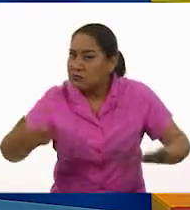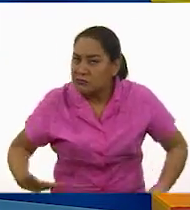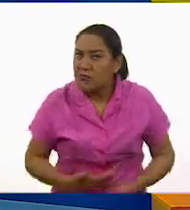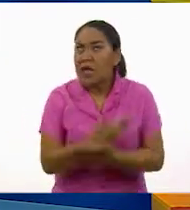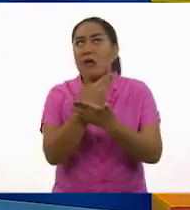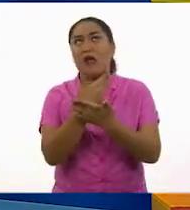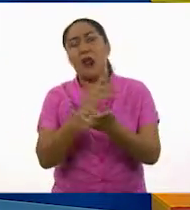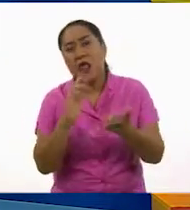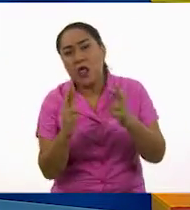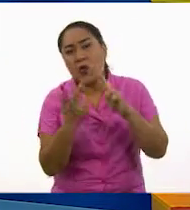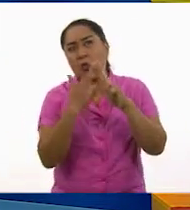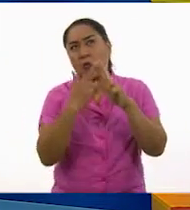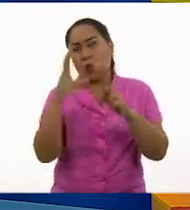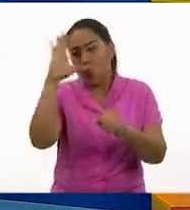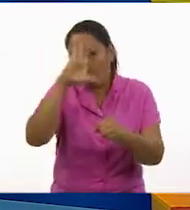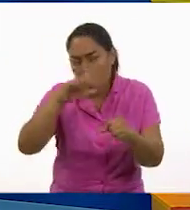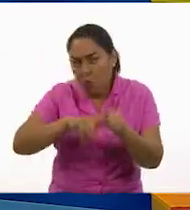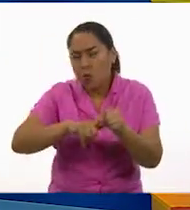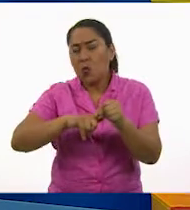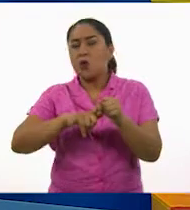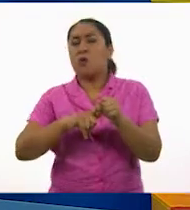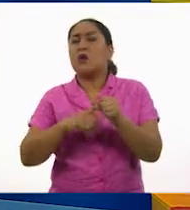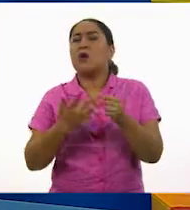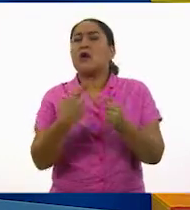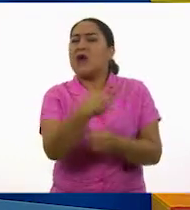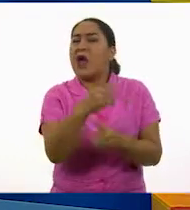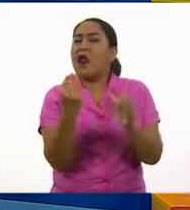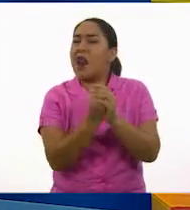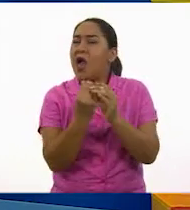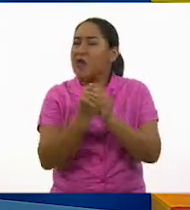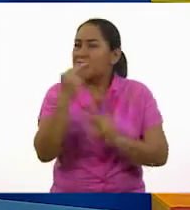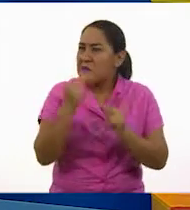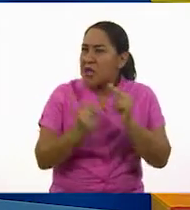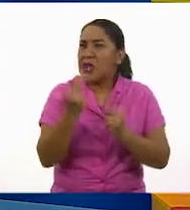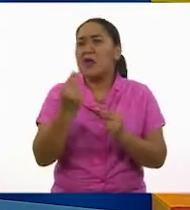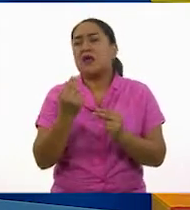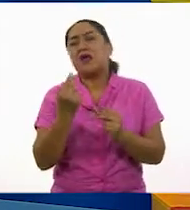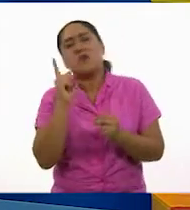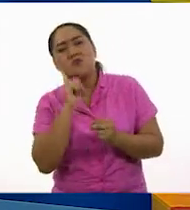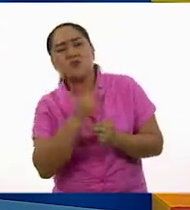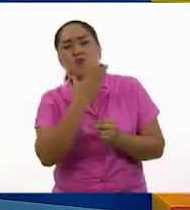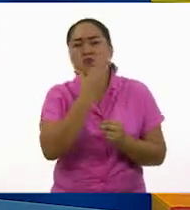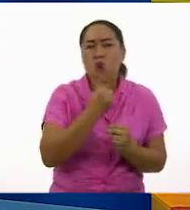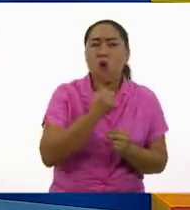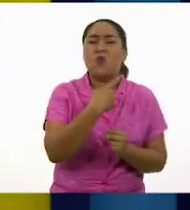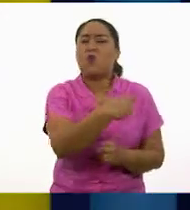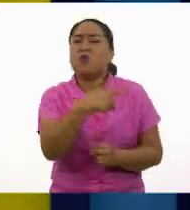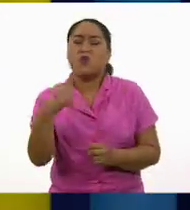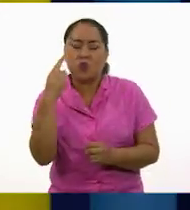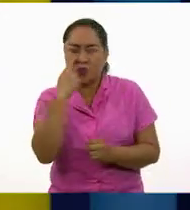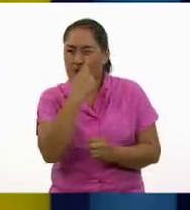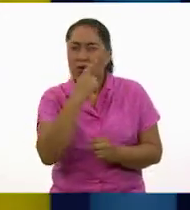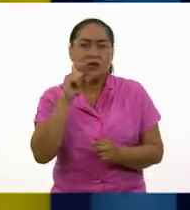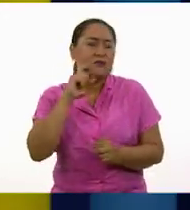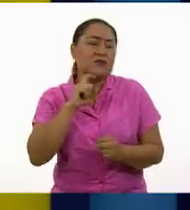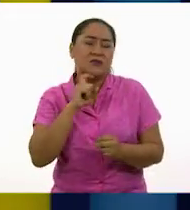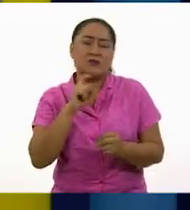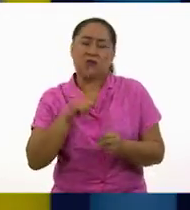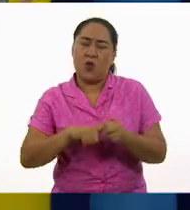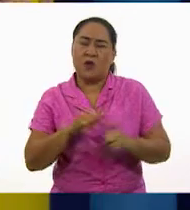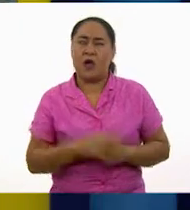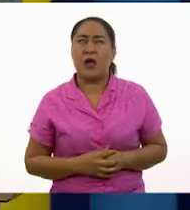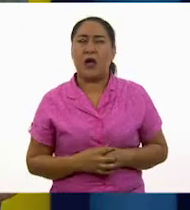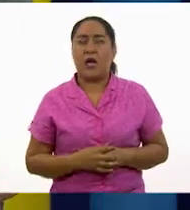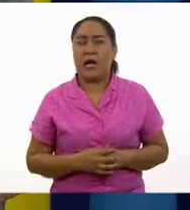cultura, clase social, género, orientación sexual, entre otras diferencias. Me siguen